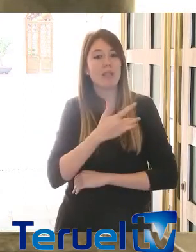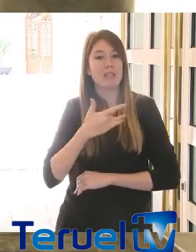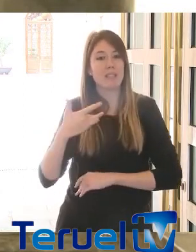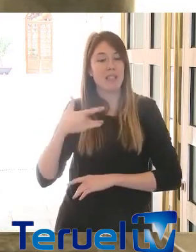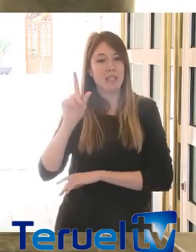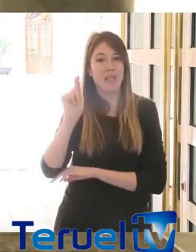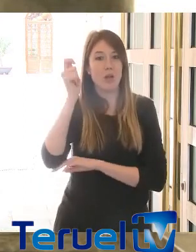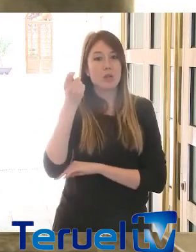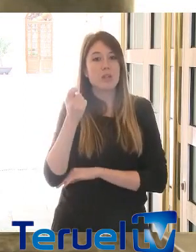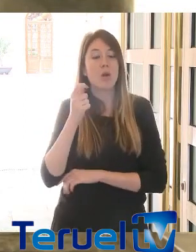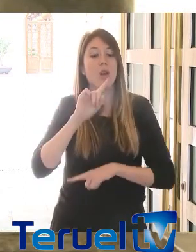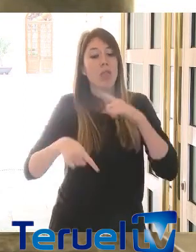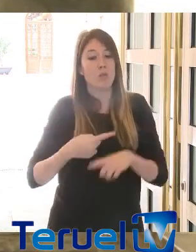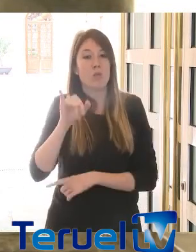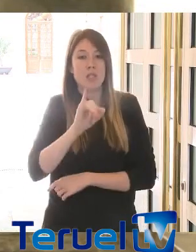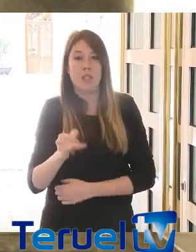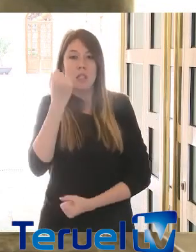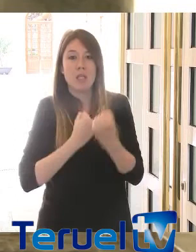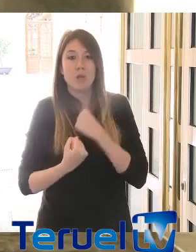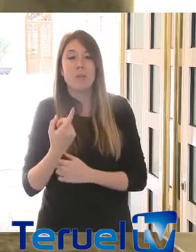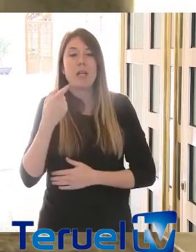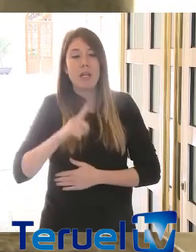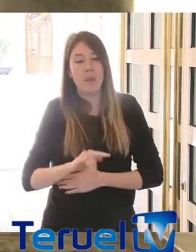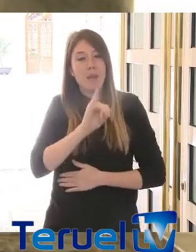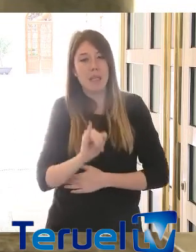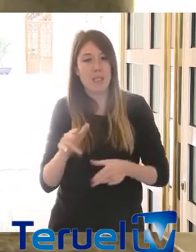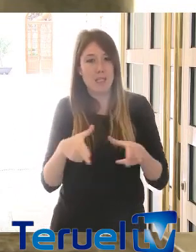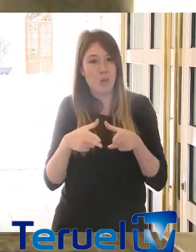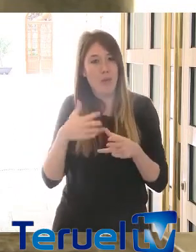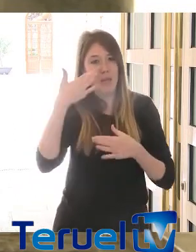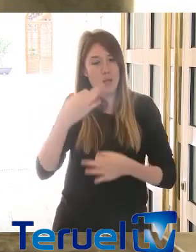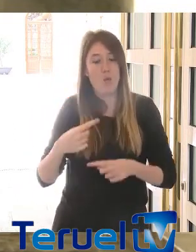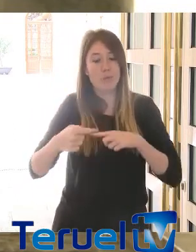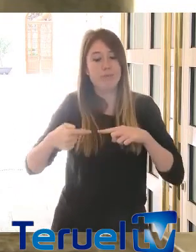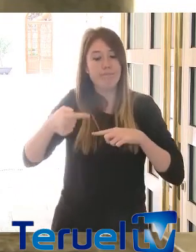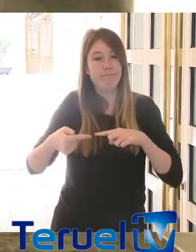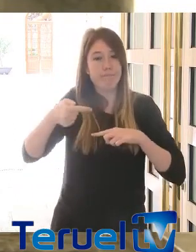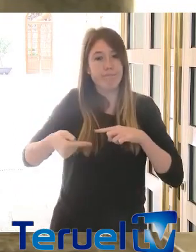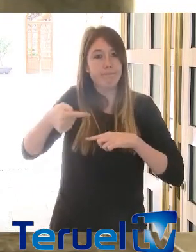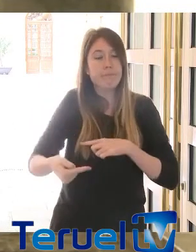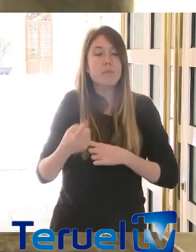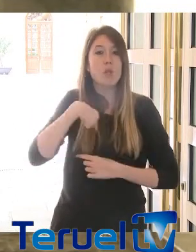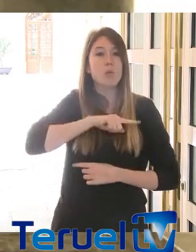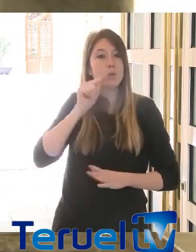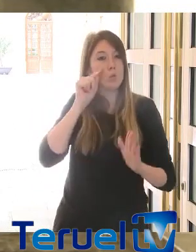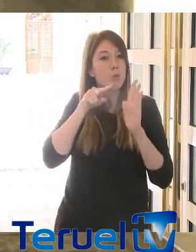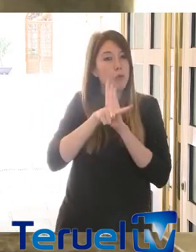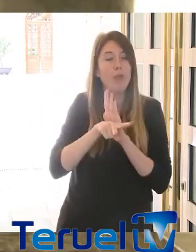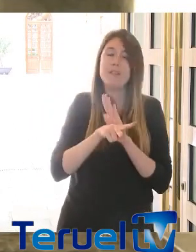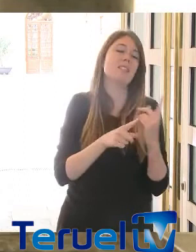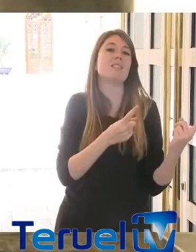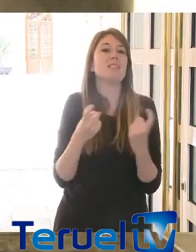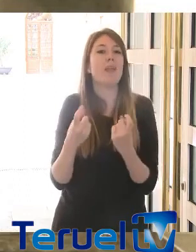se va a convertir en una crisis económica y seguramente también en una crisis social. Desde nuestro punto de vista es más necesario que nunca